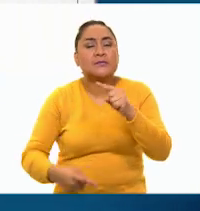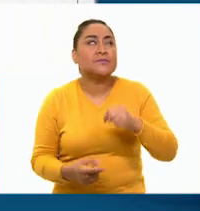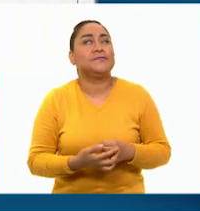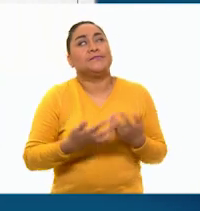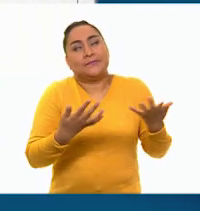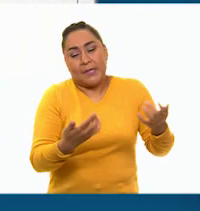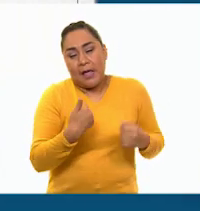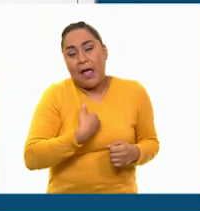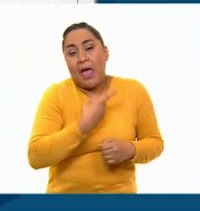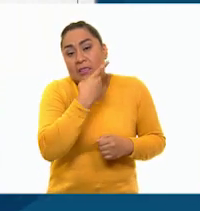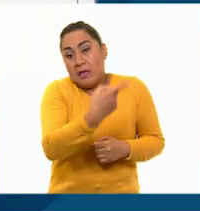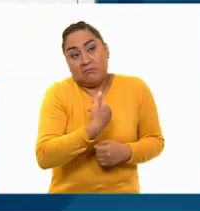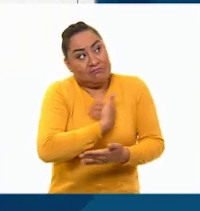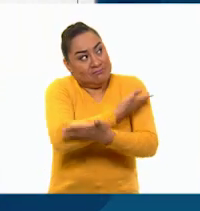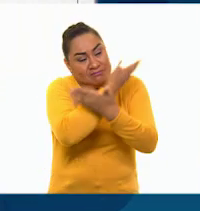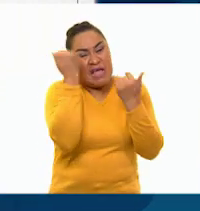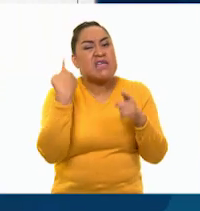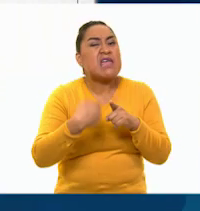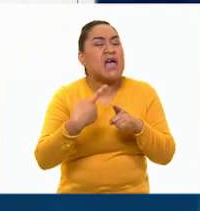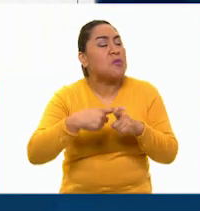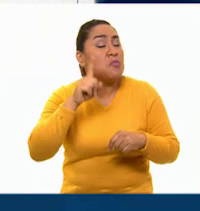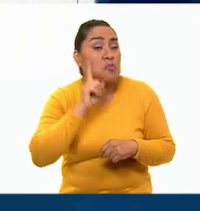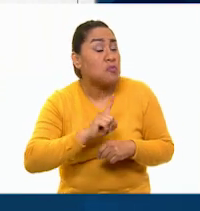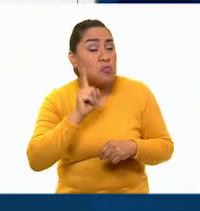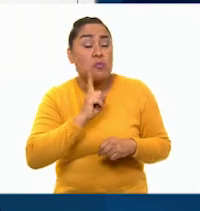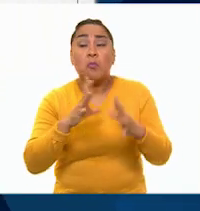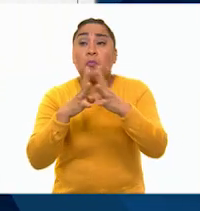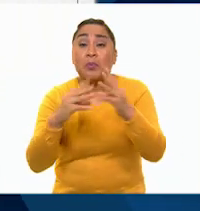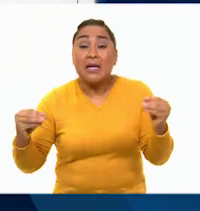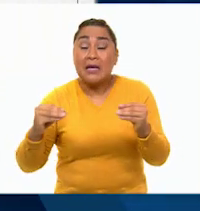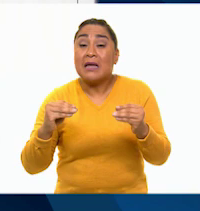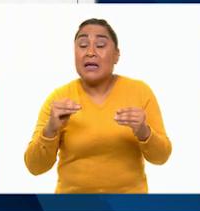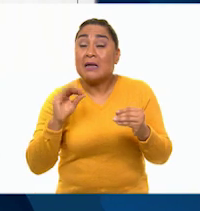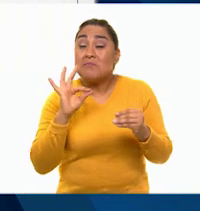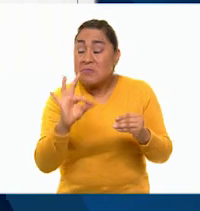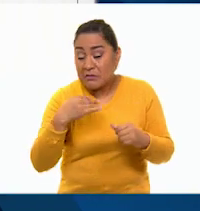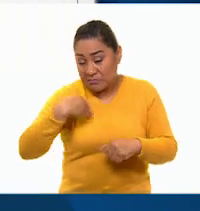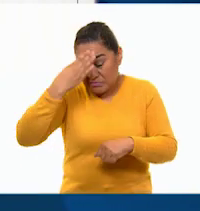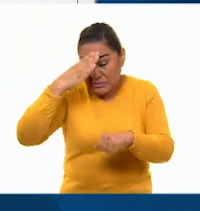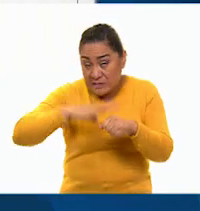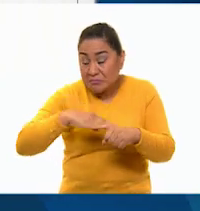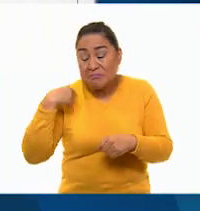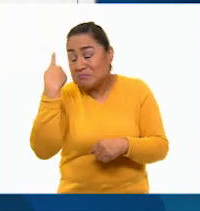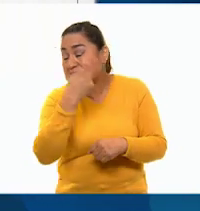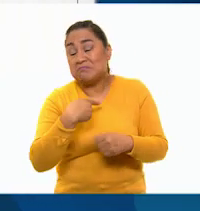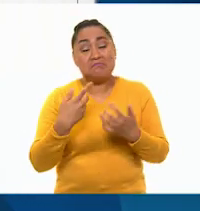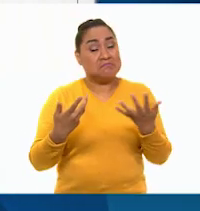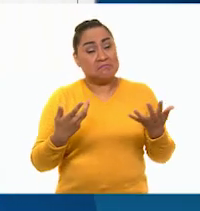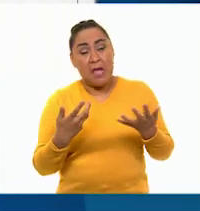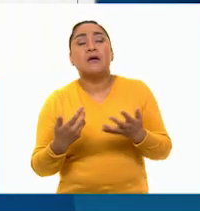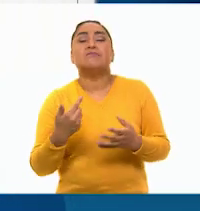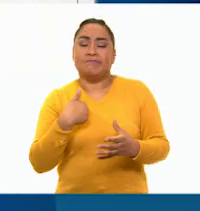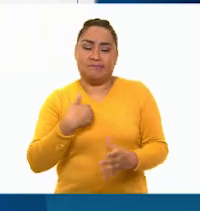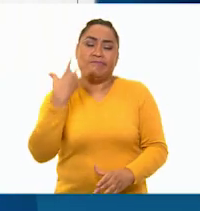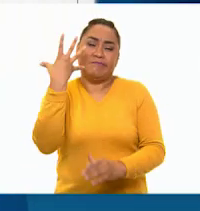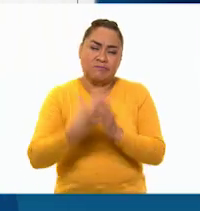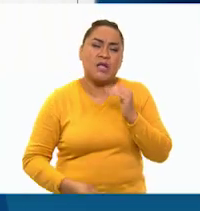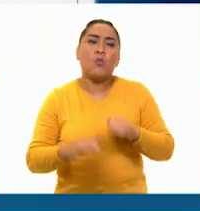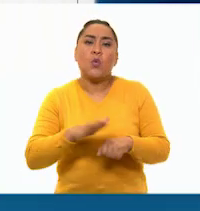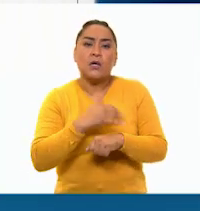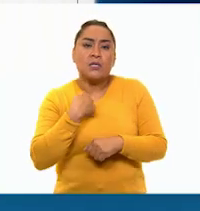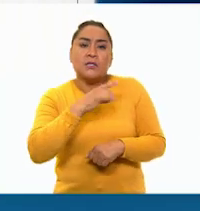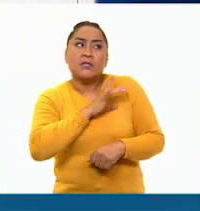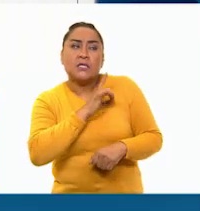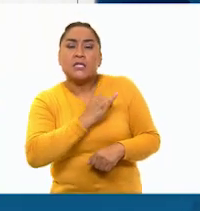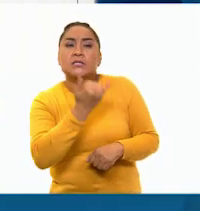le dije que no sé quién era esa mujer, pues desapareció antes de que me pudiera memorizar su rostro. Y si decidí escapar, fue por el miedo de